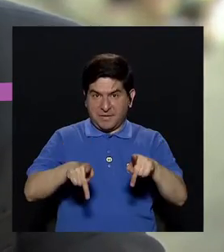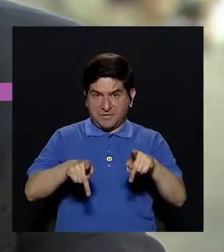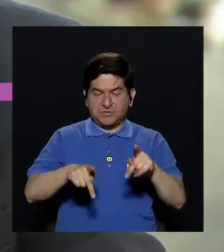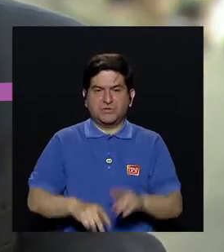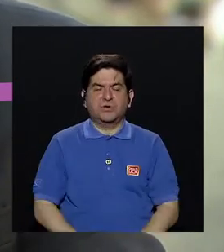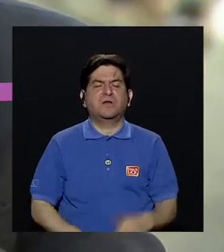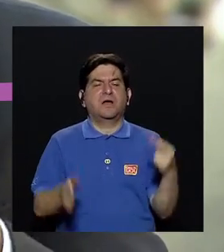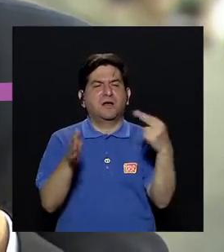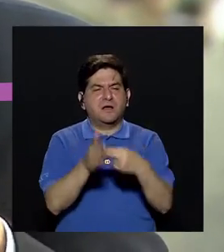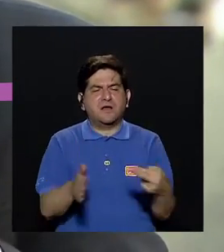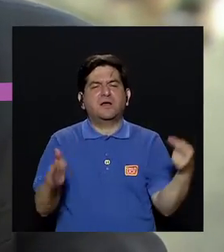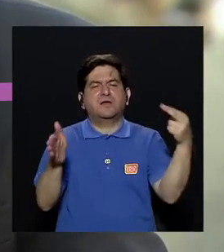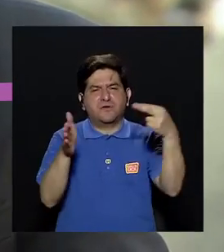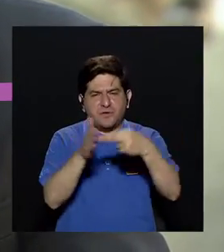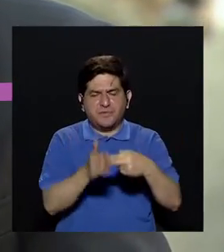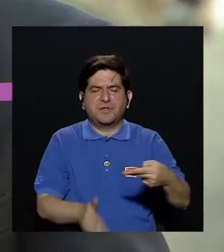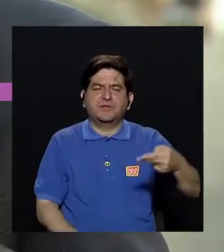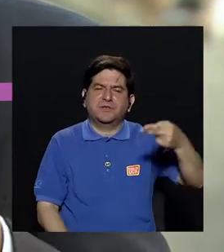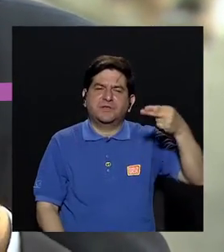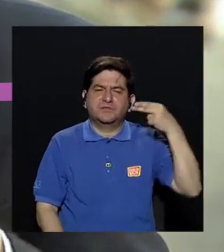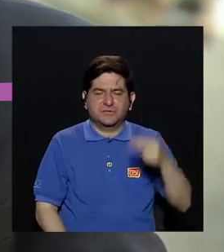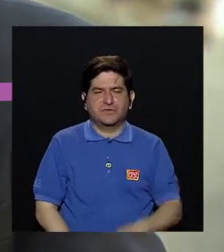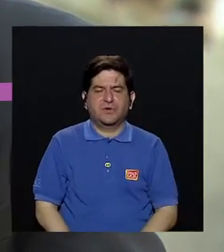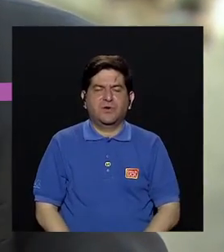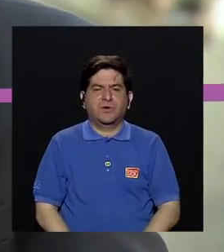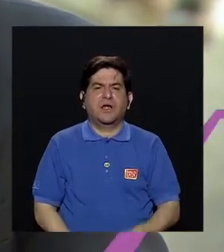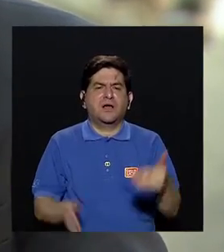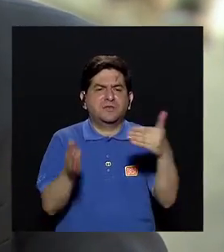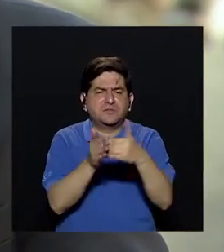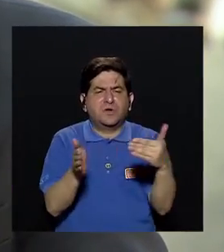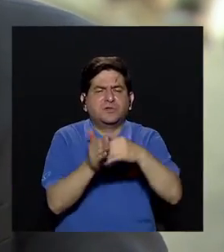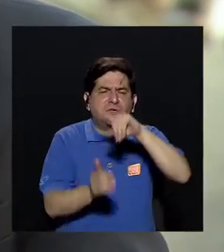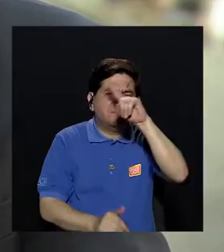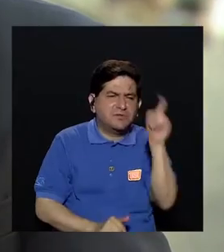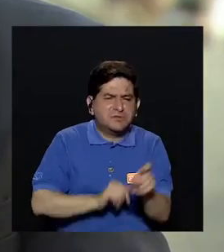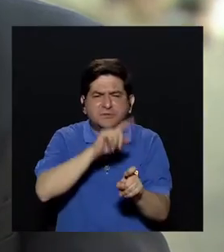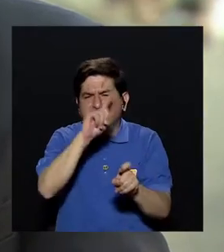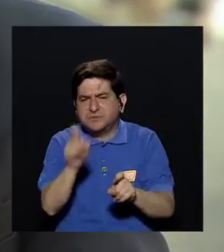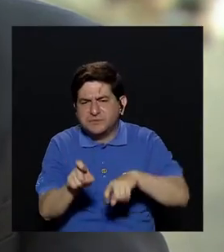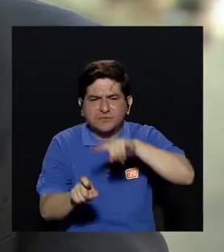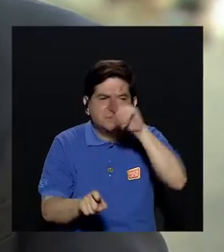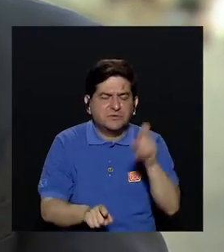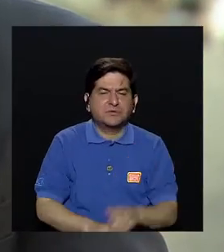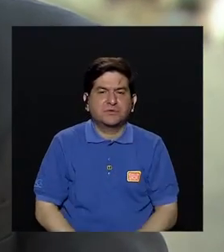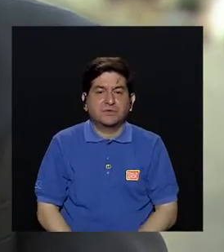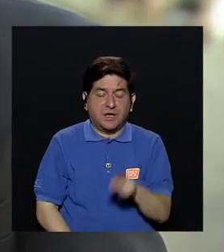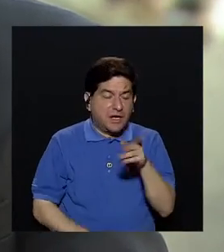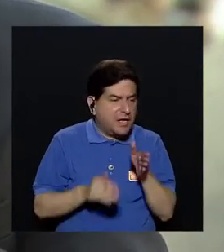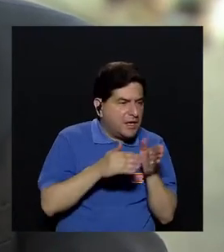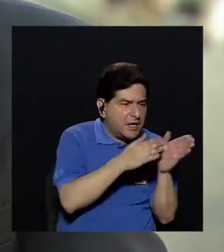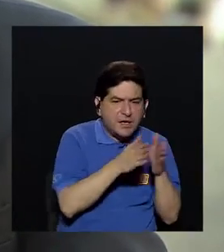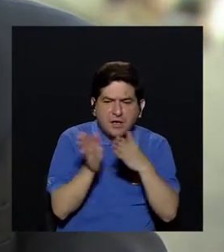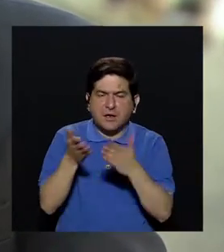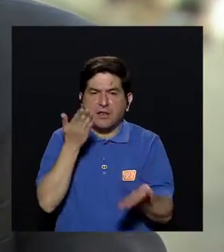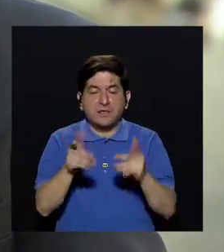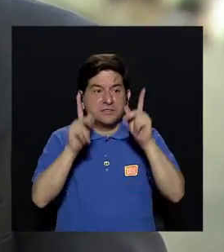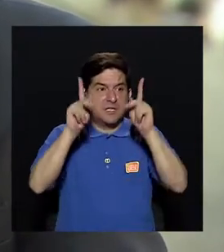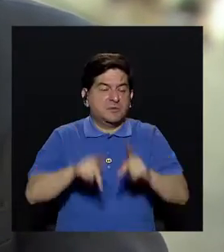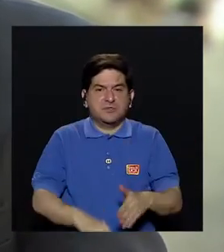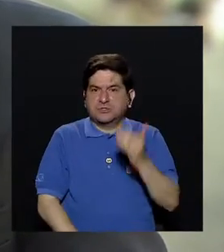personas repiten historias, repiten preguntas. En el caso de la orientación, pueden